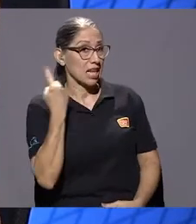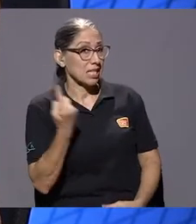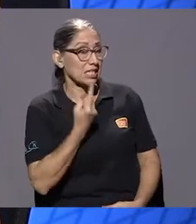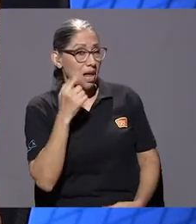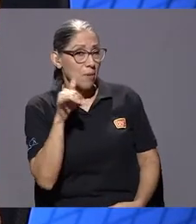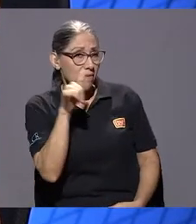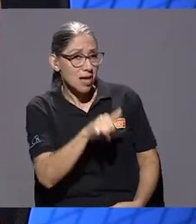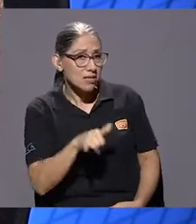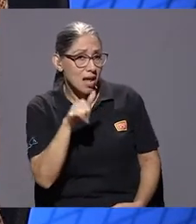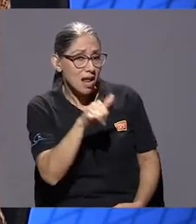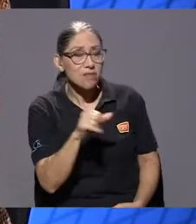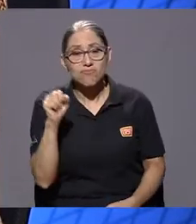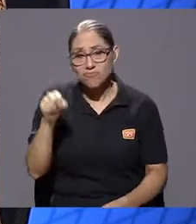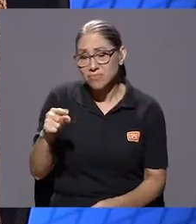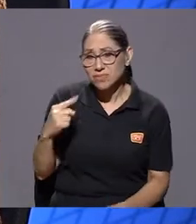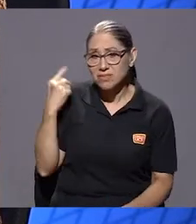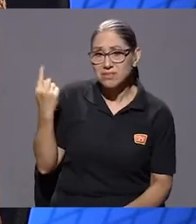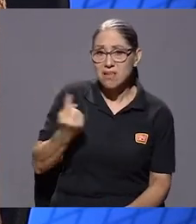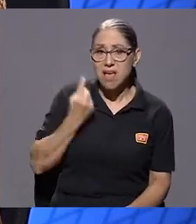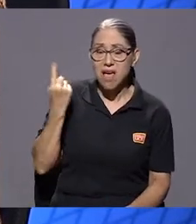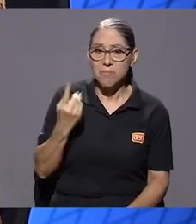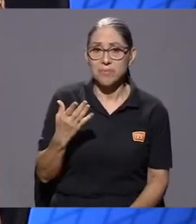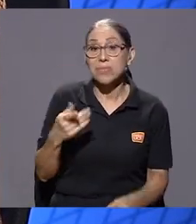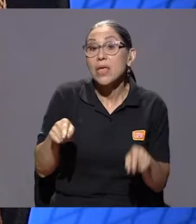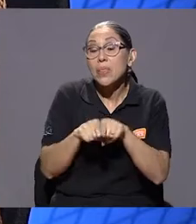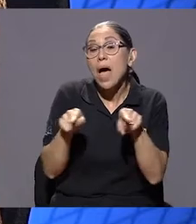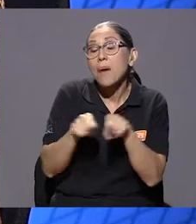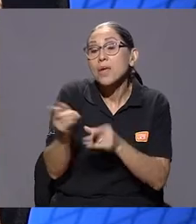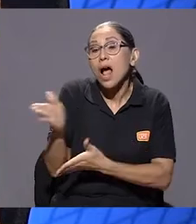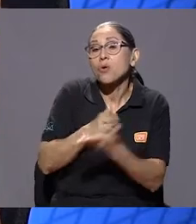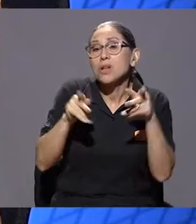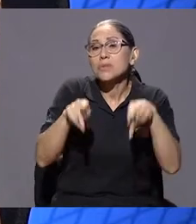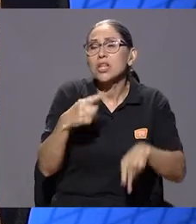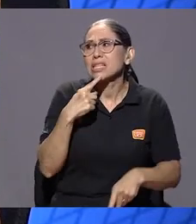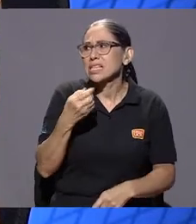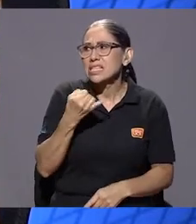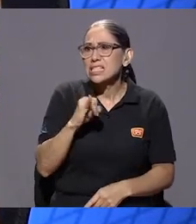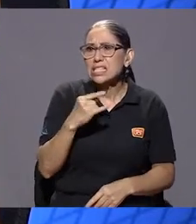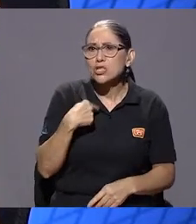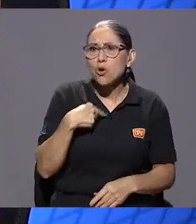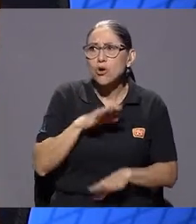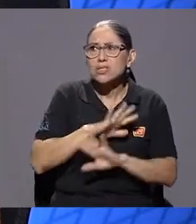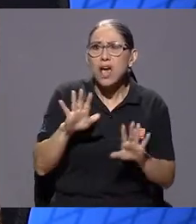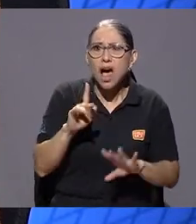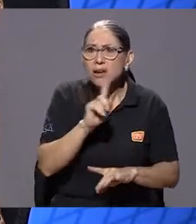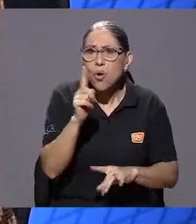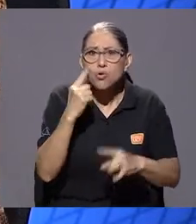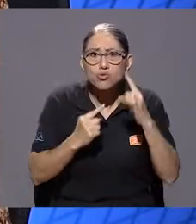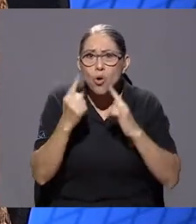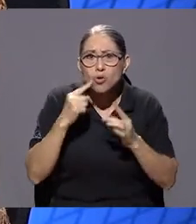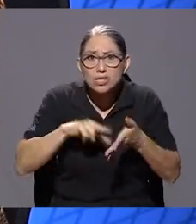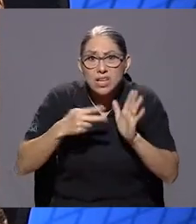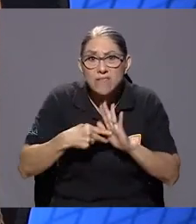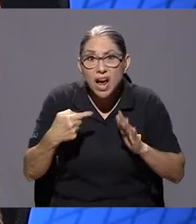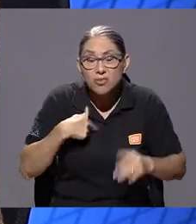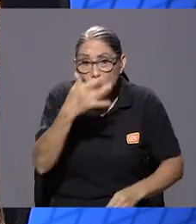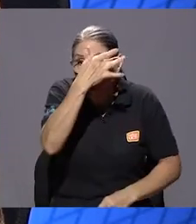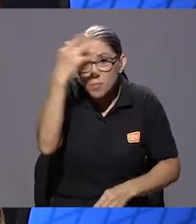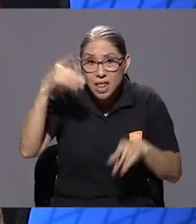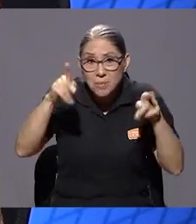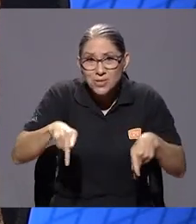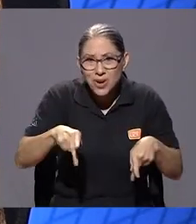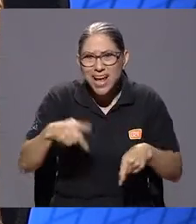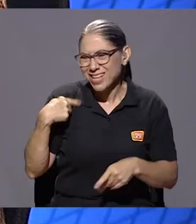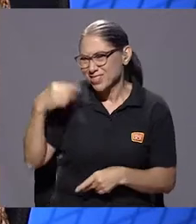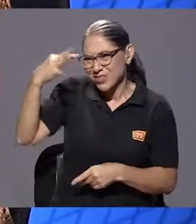Exactamente, no solamente, porque también hay personas que dicen, si yo dejo de llorar es como que lo olvidé, ¿verdad? Y bueno, creo que esta película Coco también toca mucho